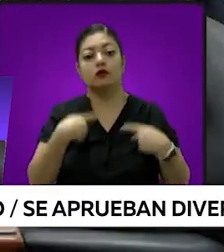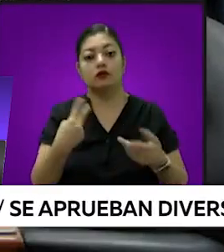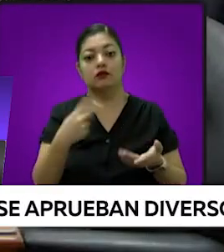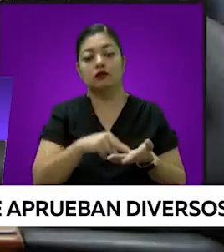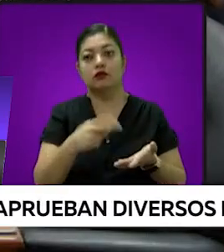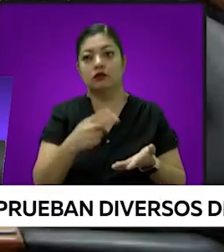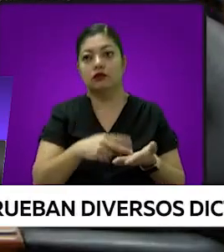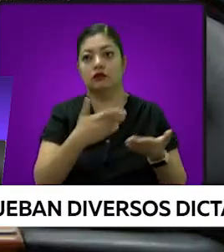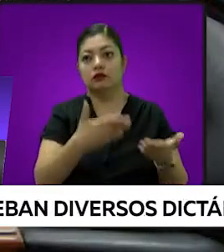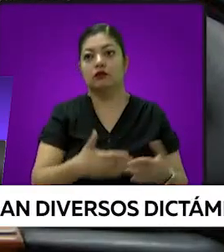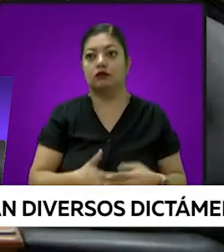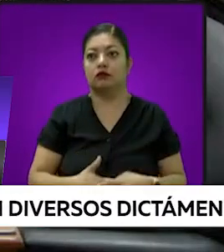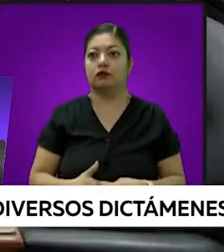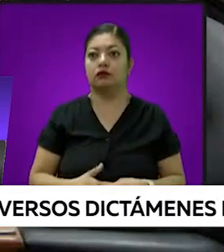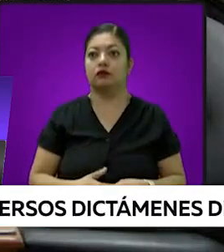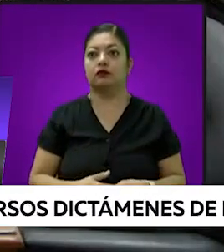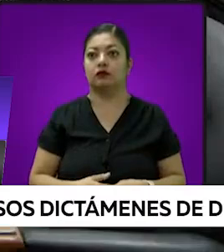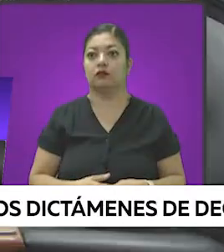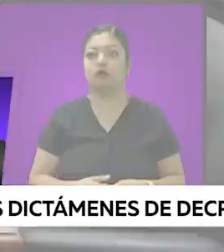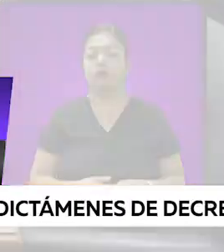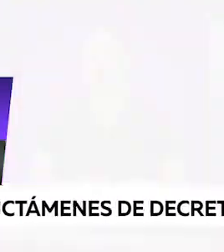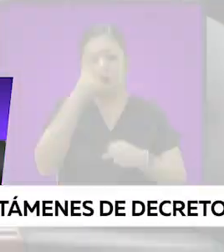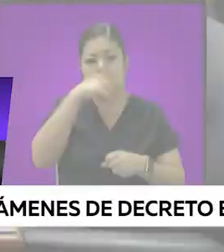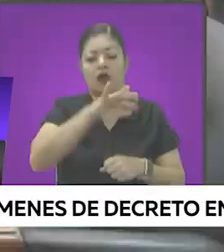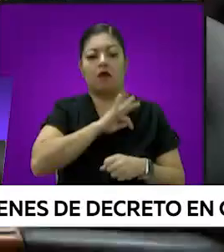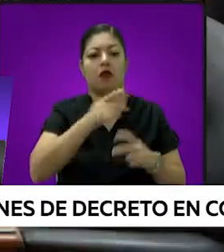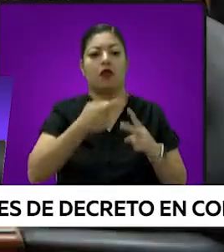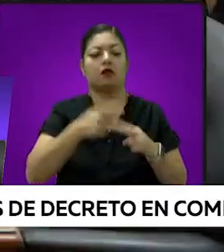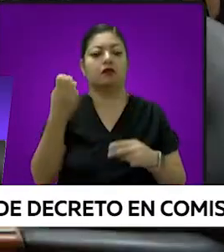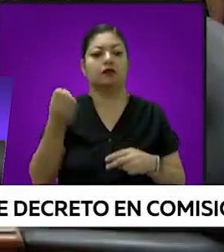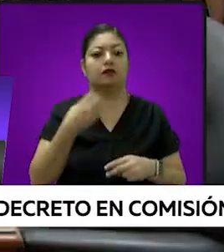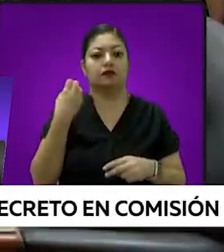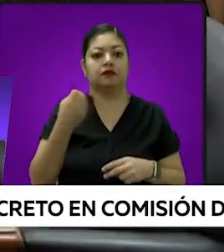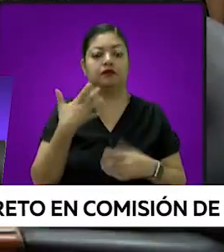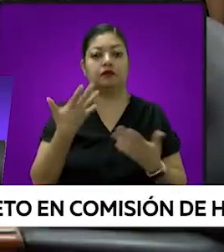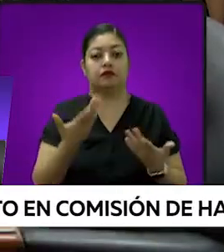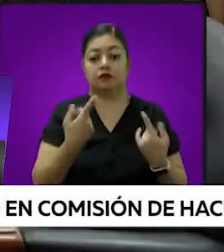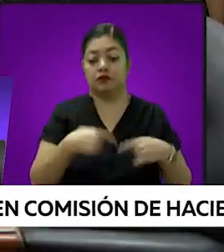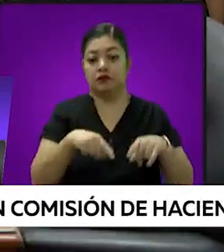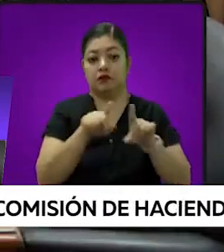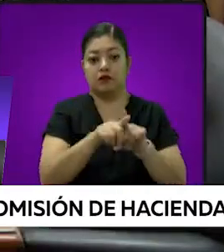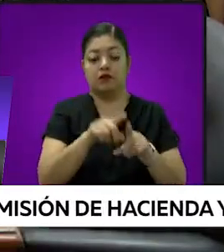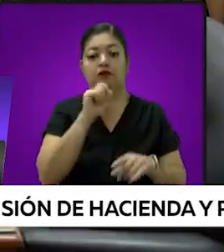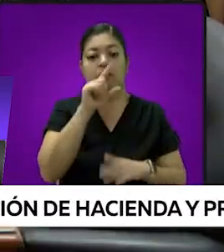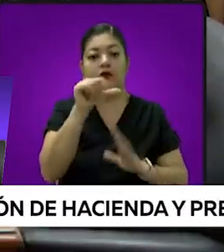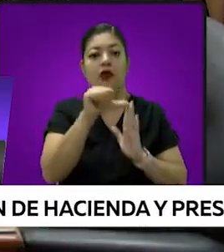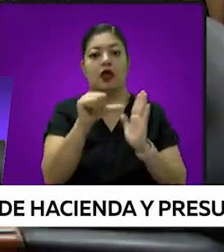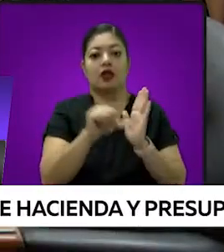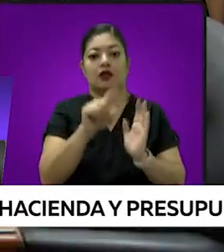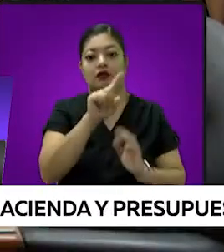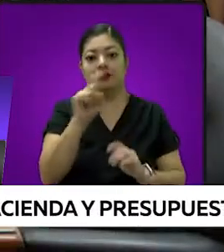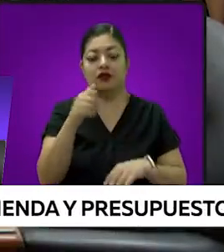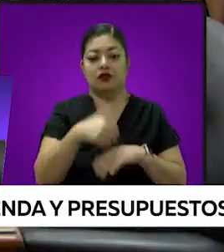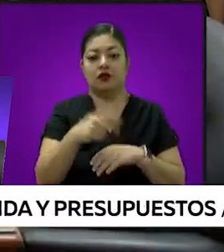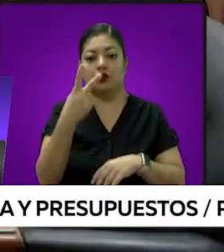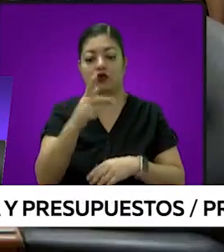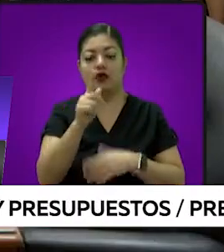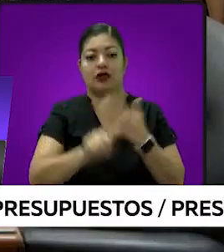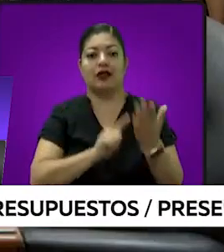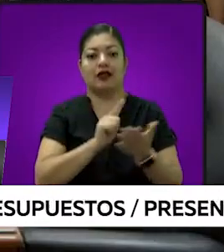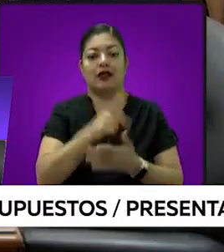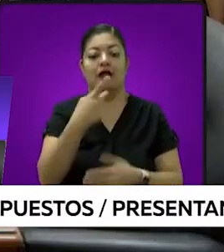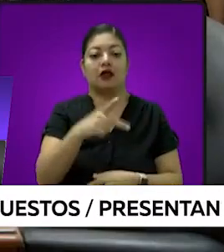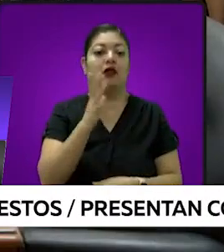Educación del Estado, se obliga a las autoridades a emitir modelos y protocolos que faciliten la permanencia y egreso de la educación media superior de las